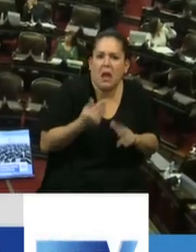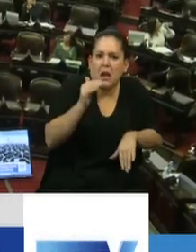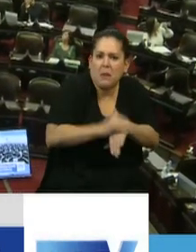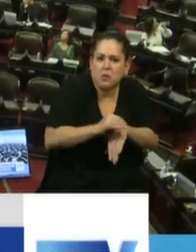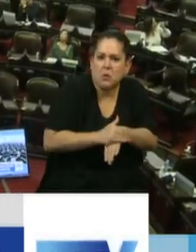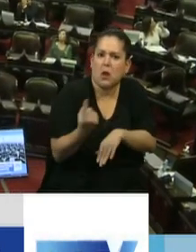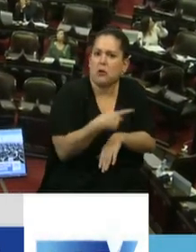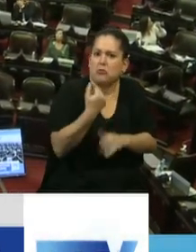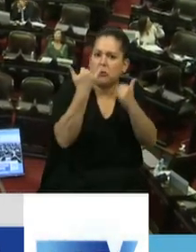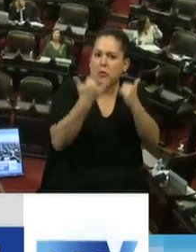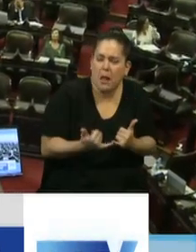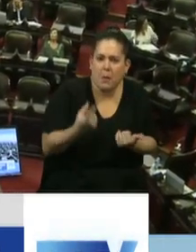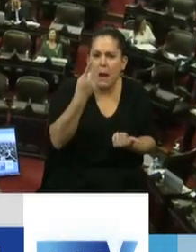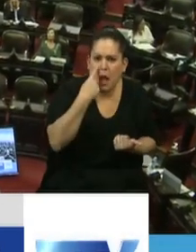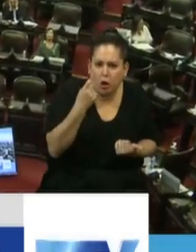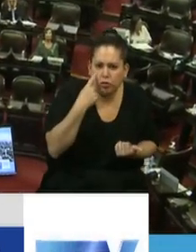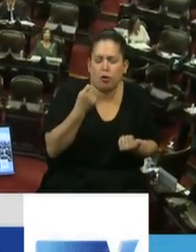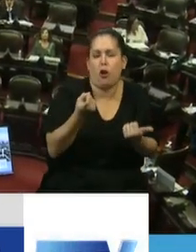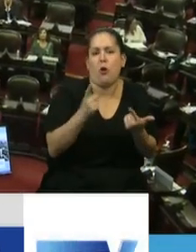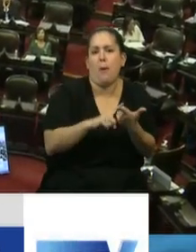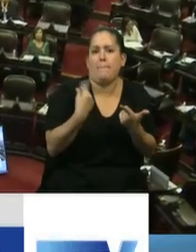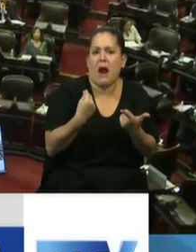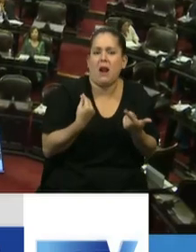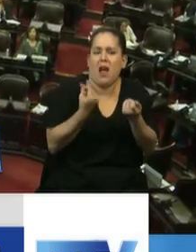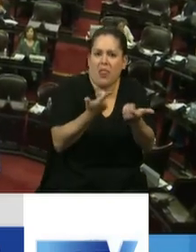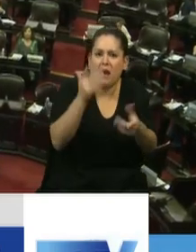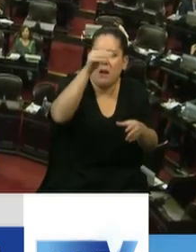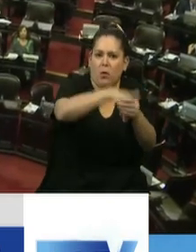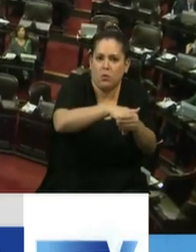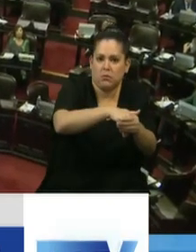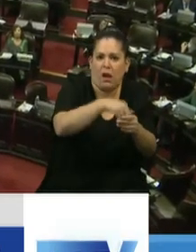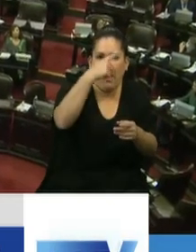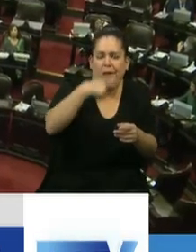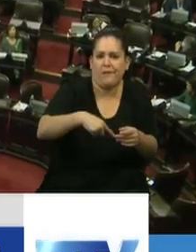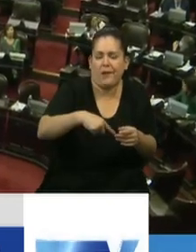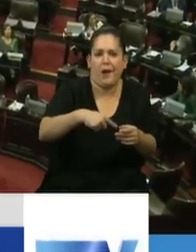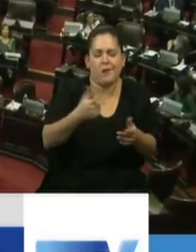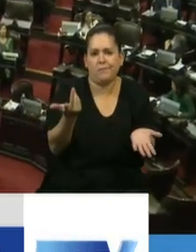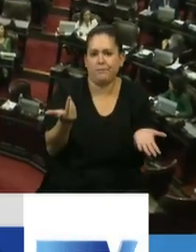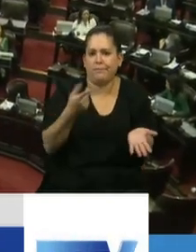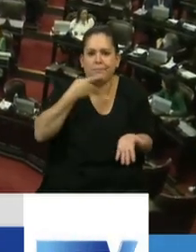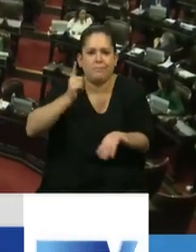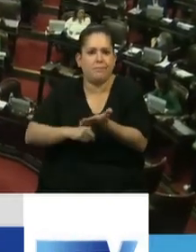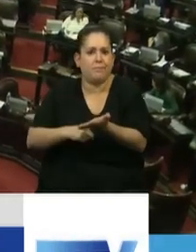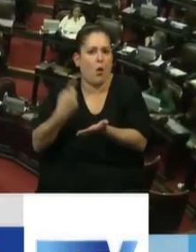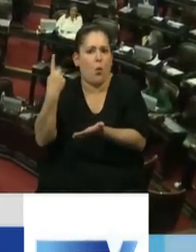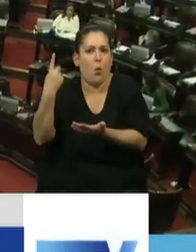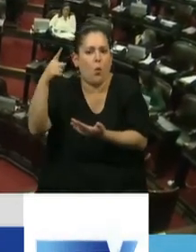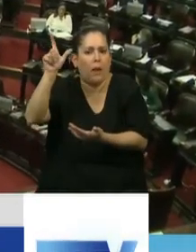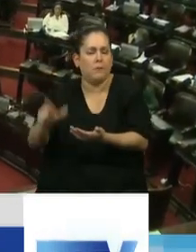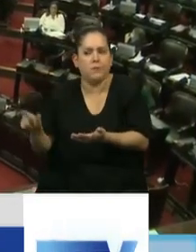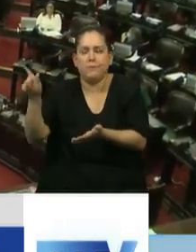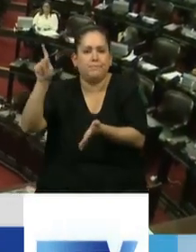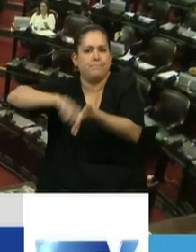tenemos para el control, para darlo, para votarlo, se ha sacado de un solo puño y letra y